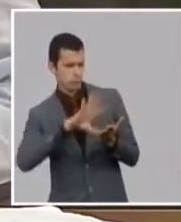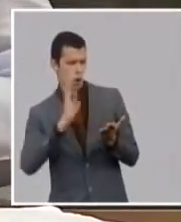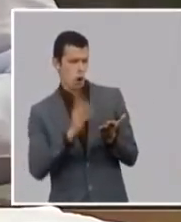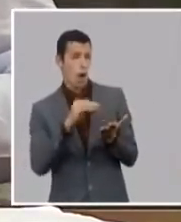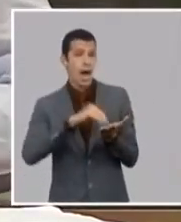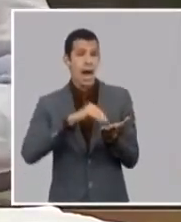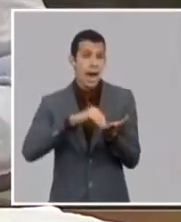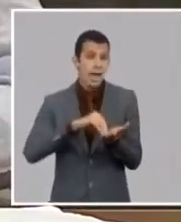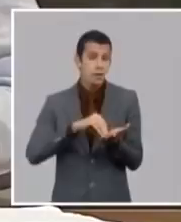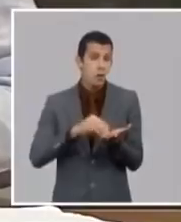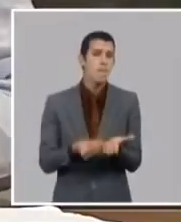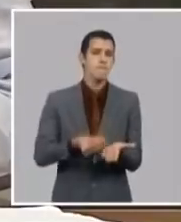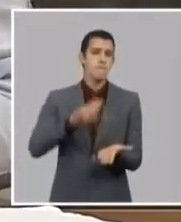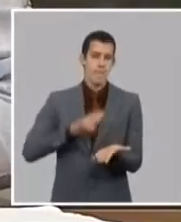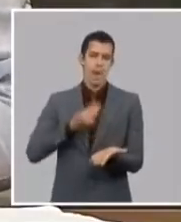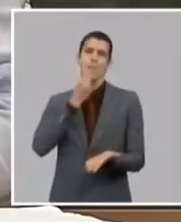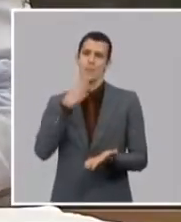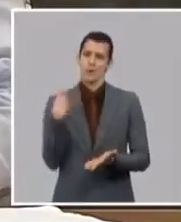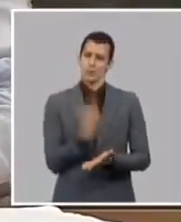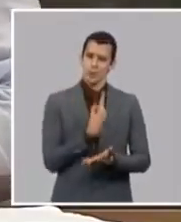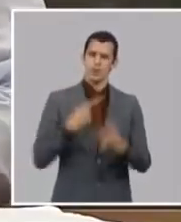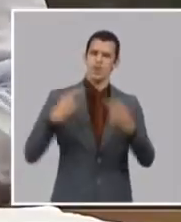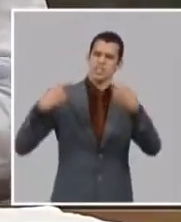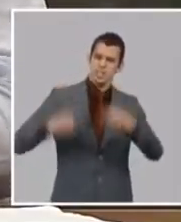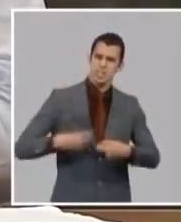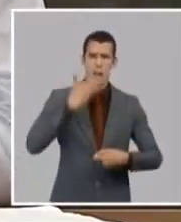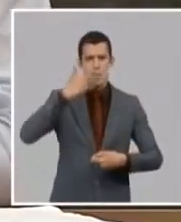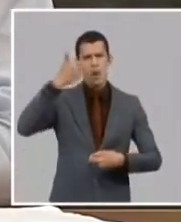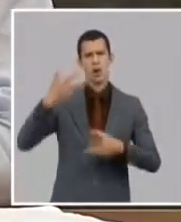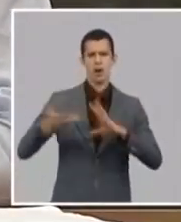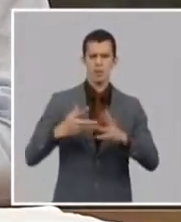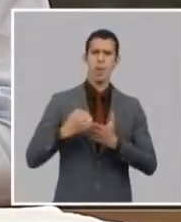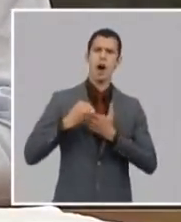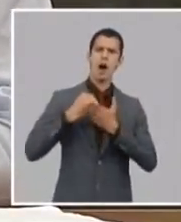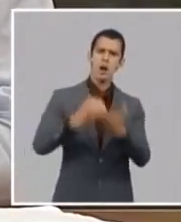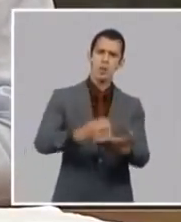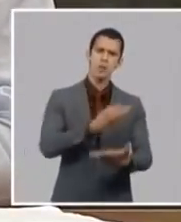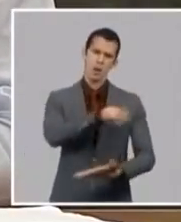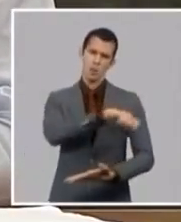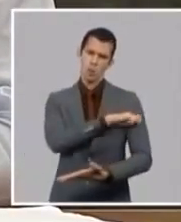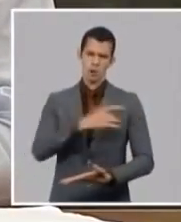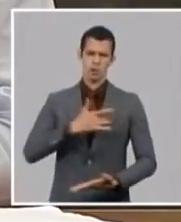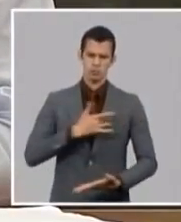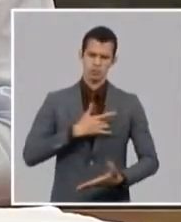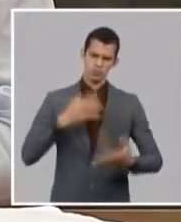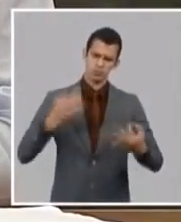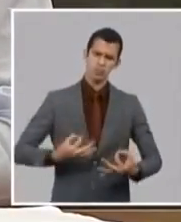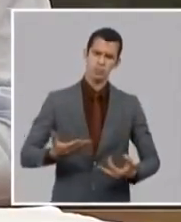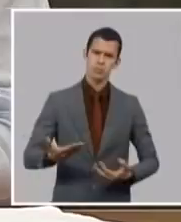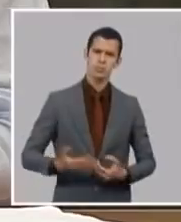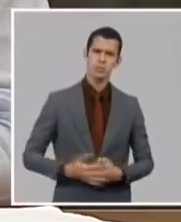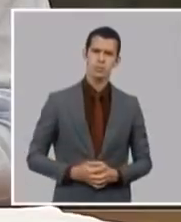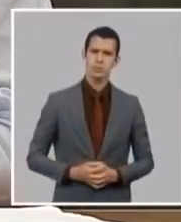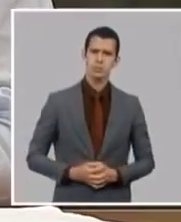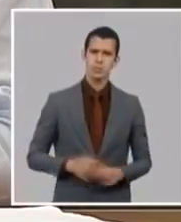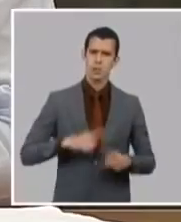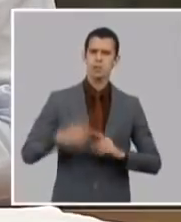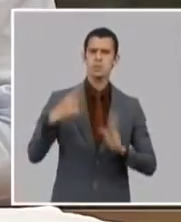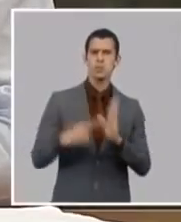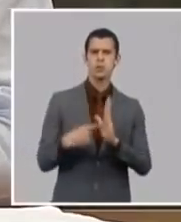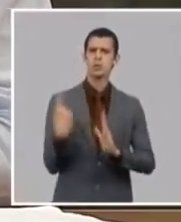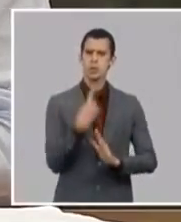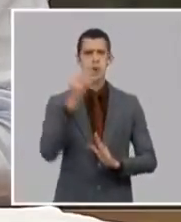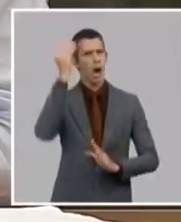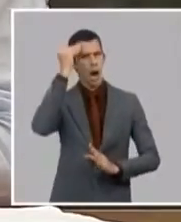la vida nos dice que nuestros principios son justos y que hay que defenderlos con pasión y con interés seguimos sacando lecciones